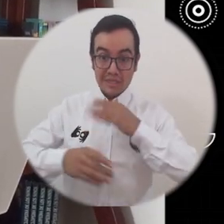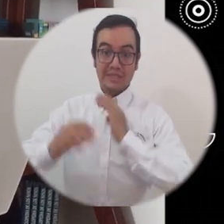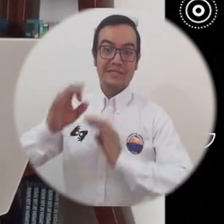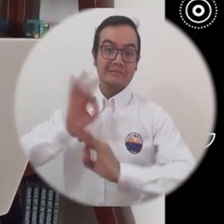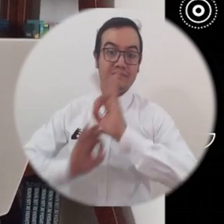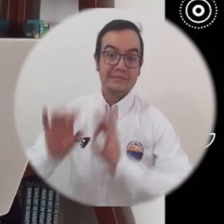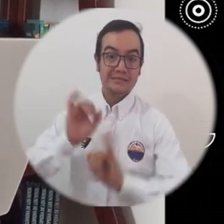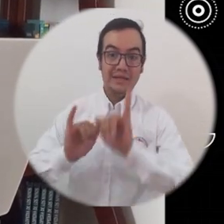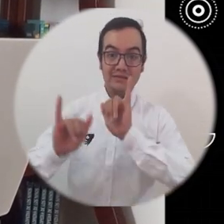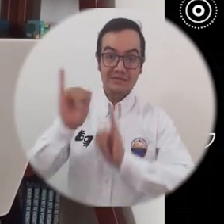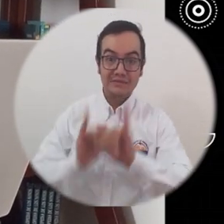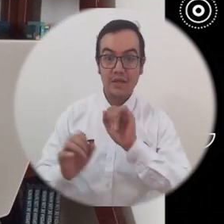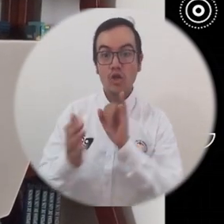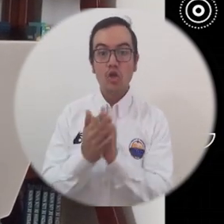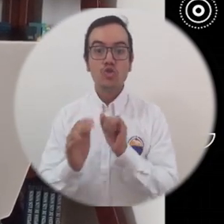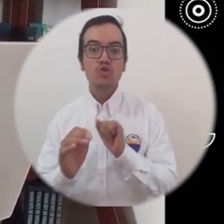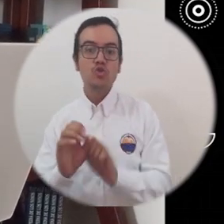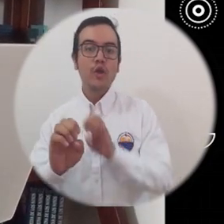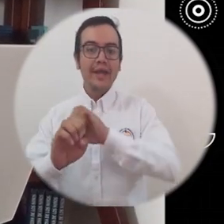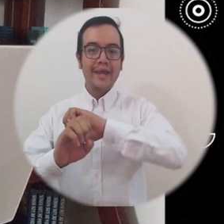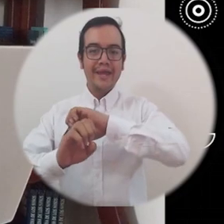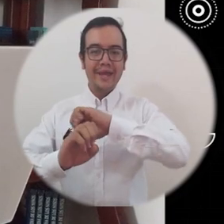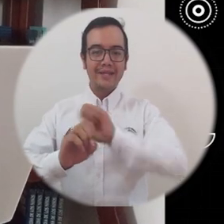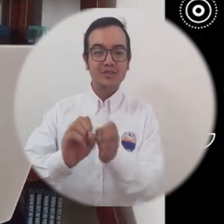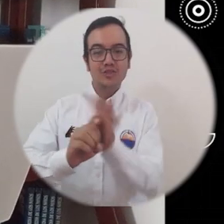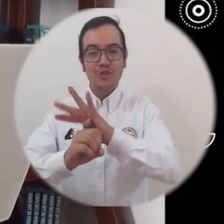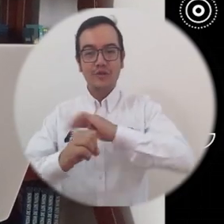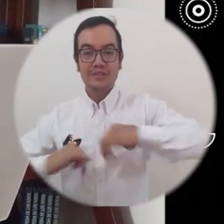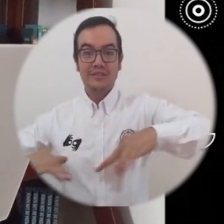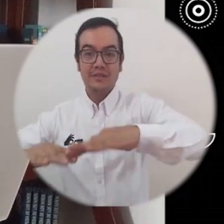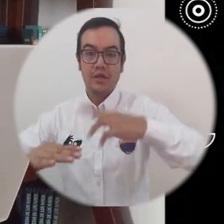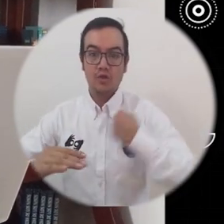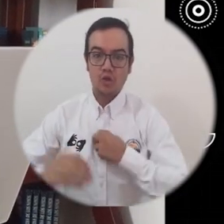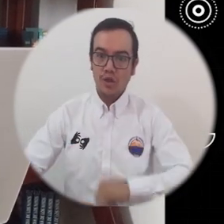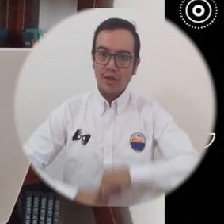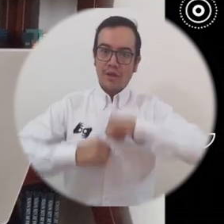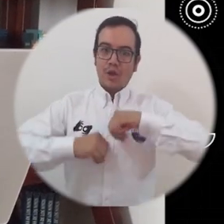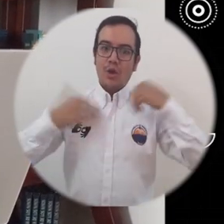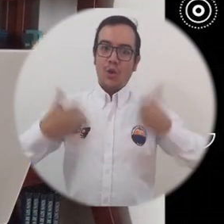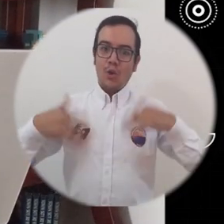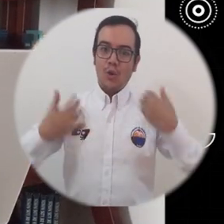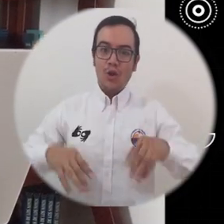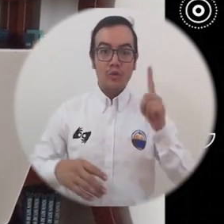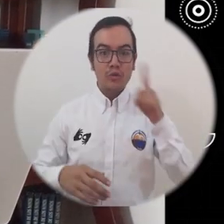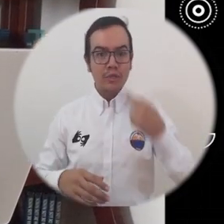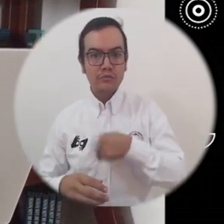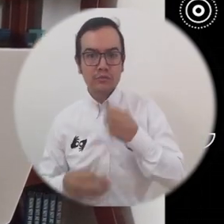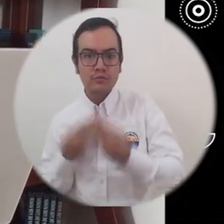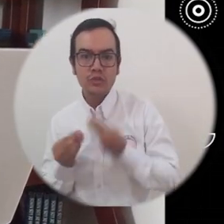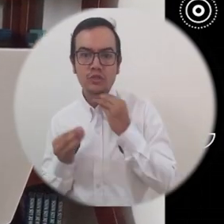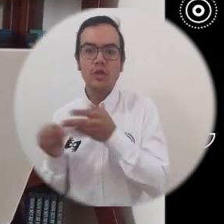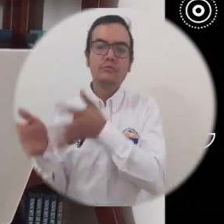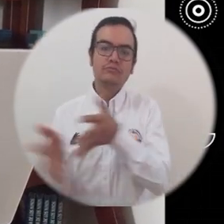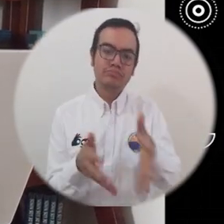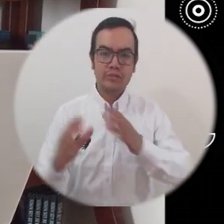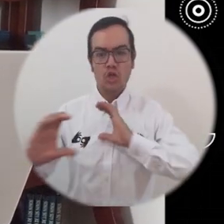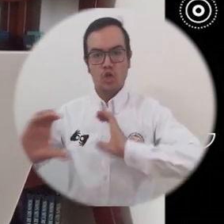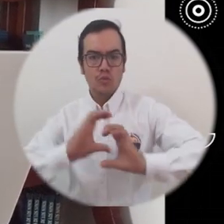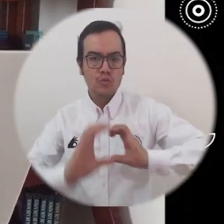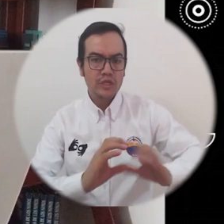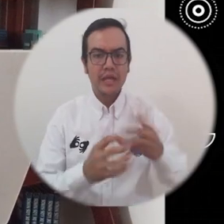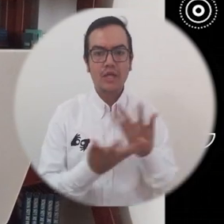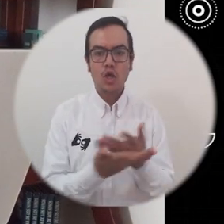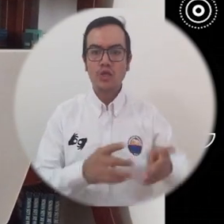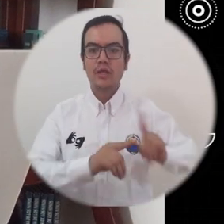seguridad ante el cobi 19 porque como academia no nos hemos detenido sino que reinventamos nuevas formas de comunicar de enseñar y aprender